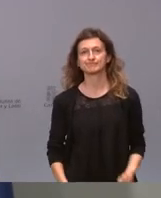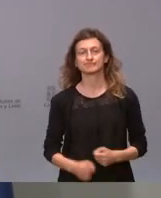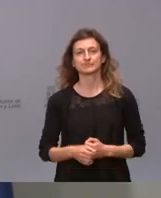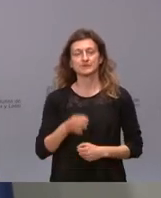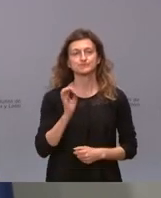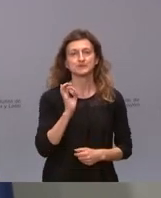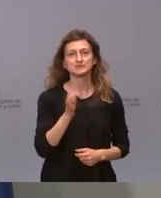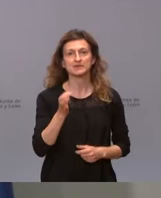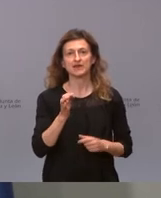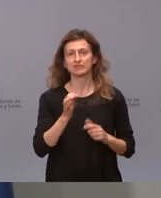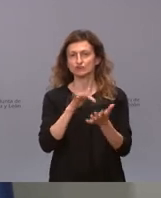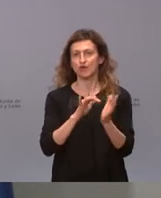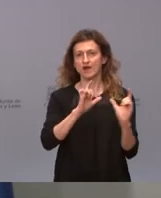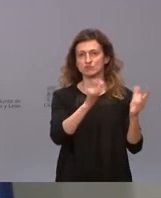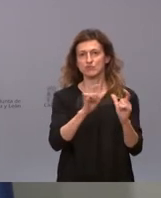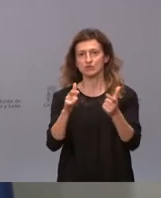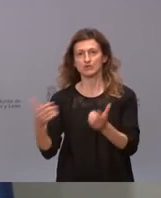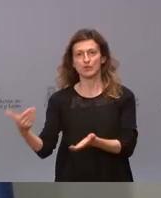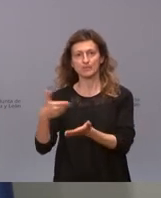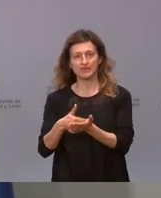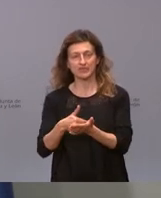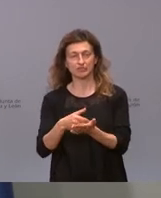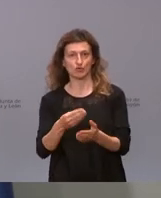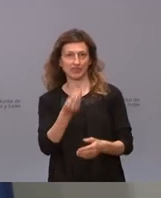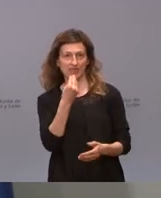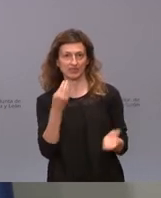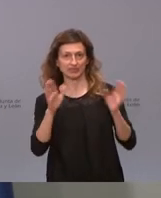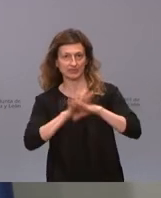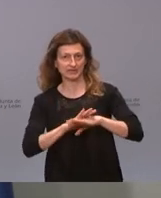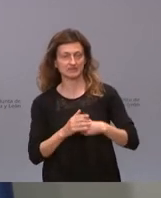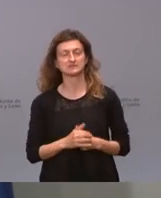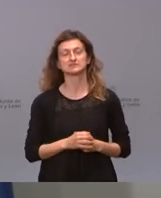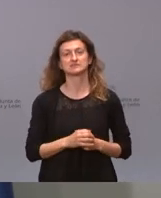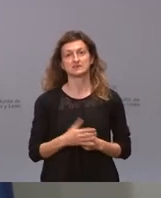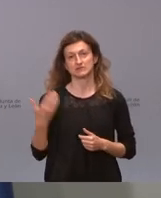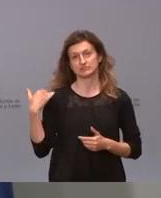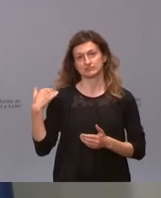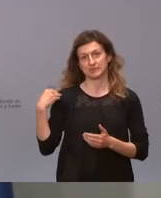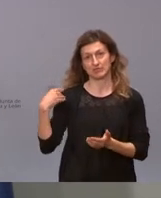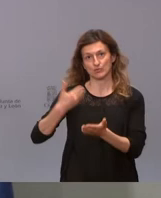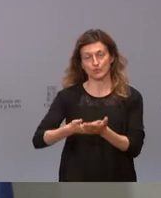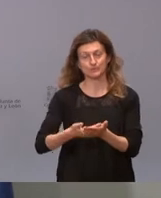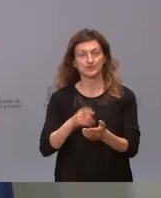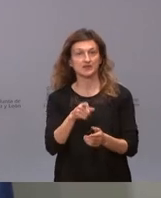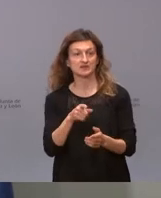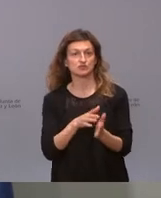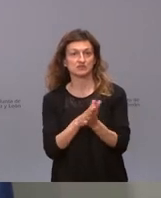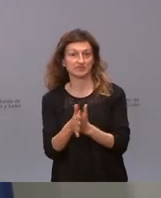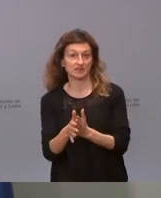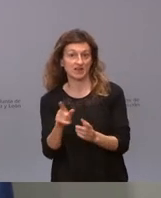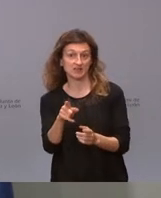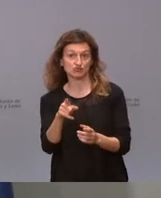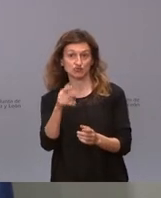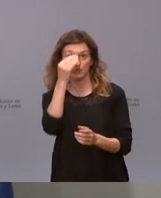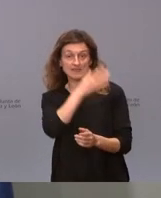decenas de reuniones con ellos que nos han pedido que pudieran dar cenas entendemos que esto cubre esas expectativas